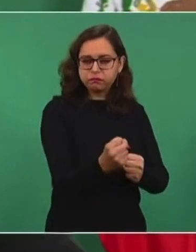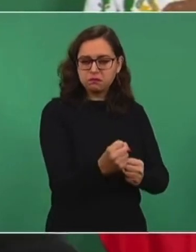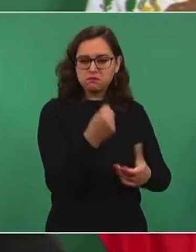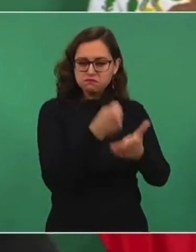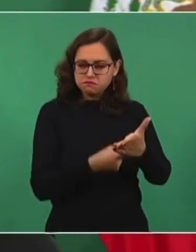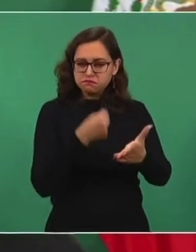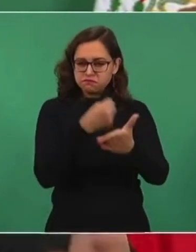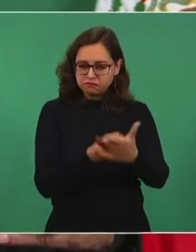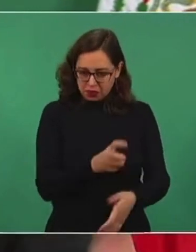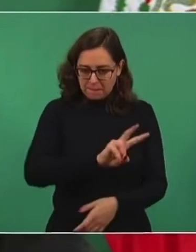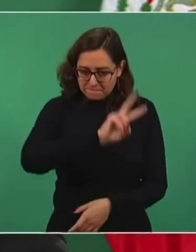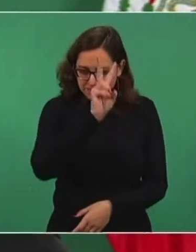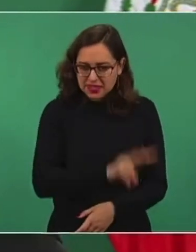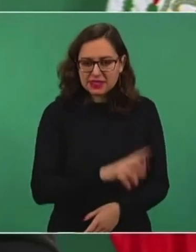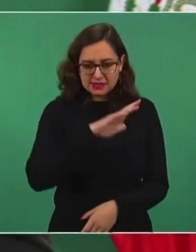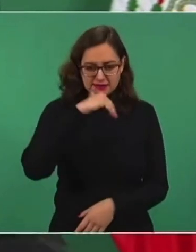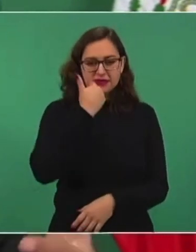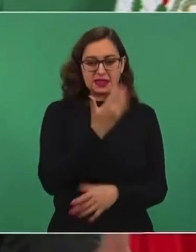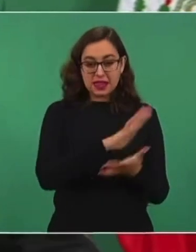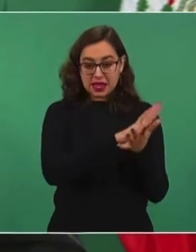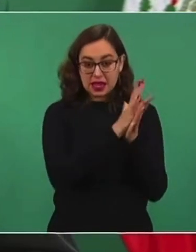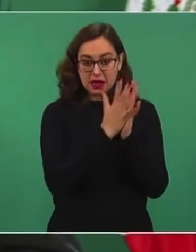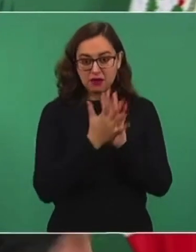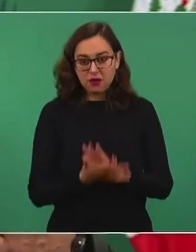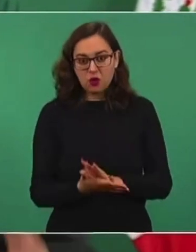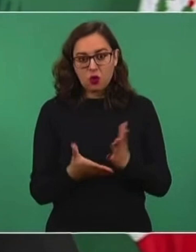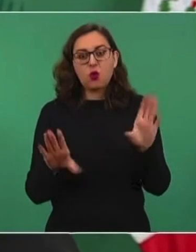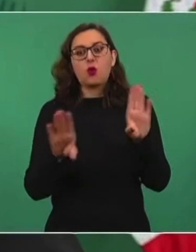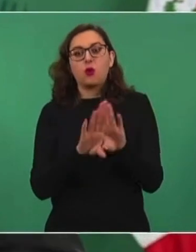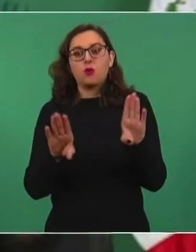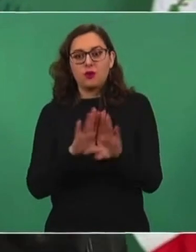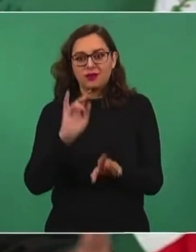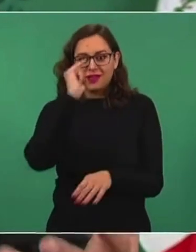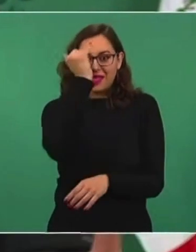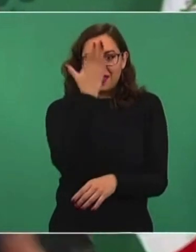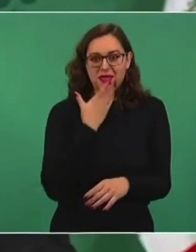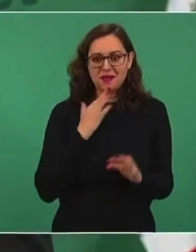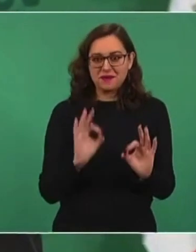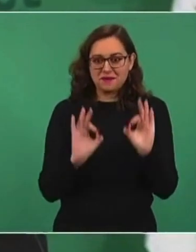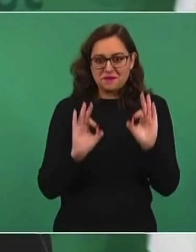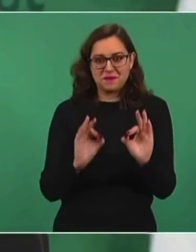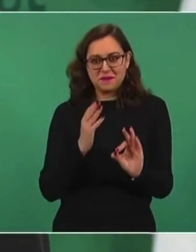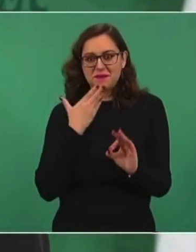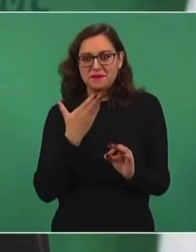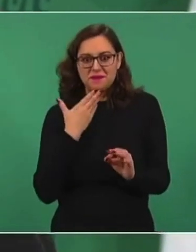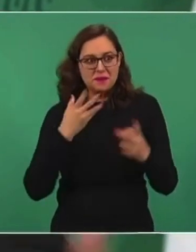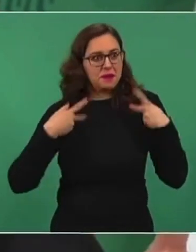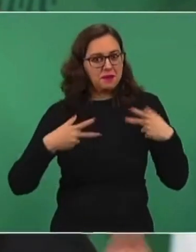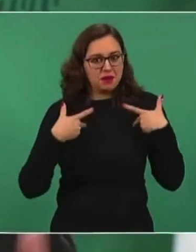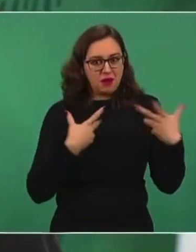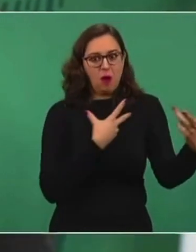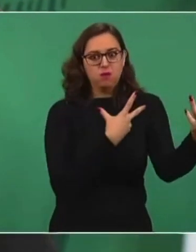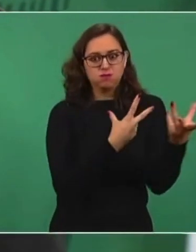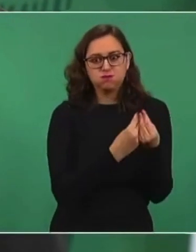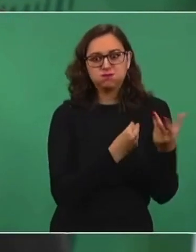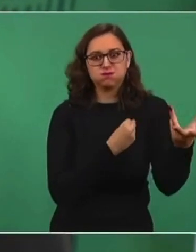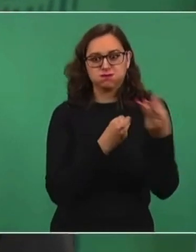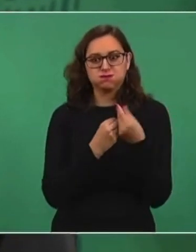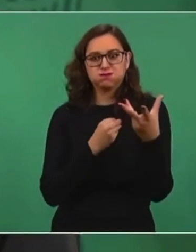lo que se busca es tener la simpatía del pueblo. ejemplo, una guerrilla, por ejemplo,